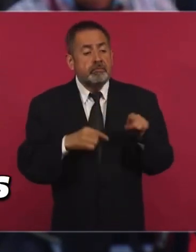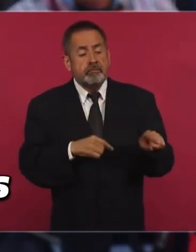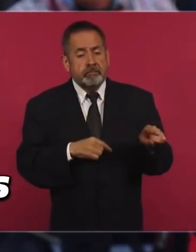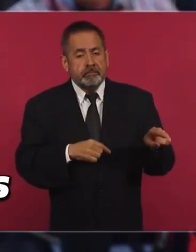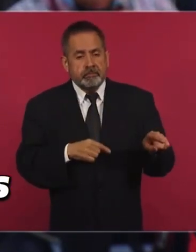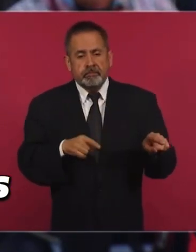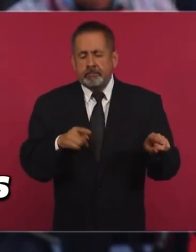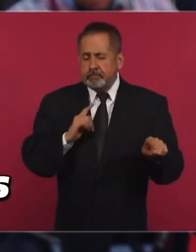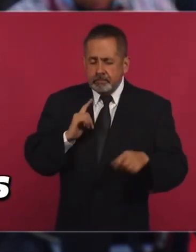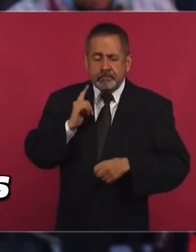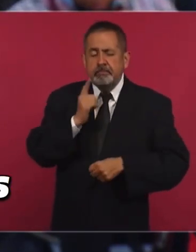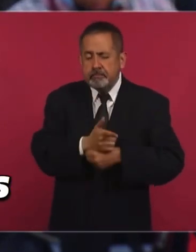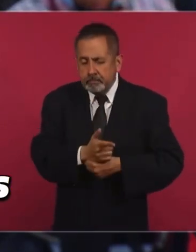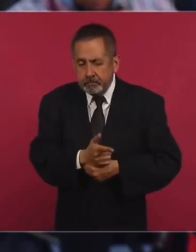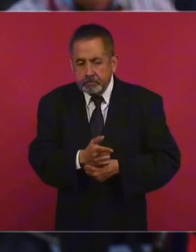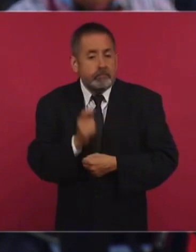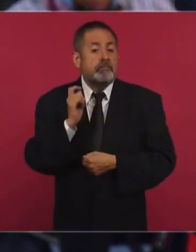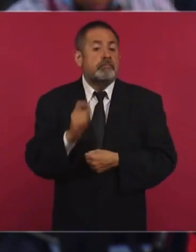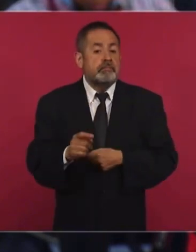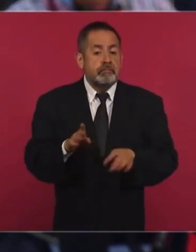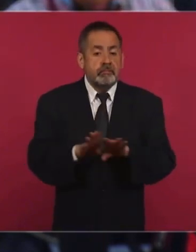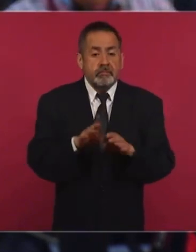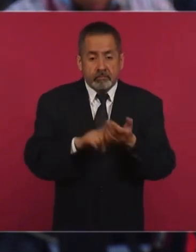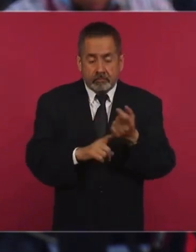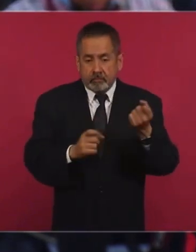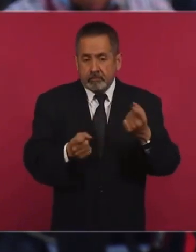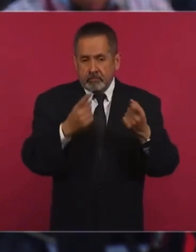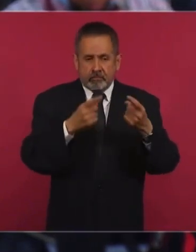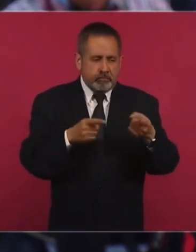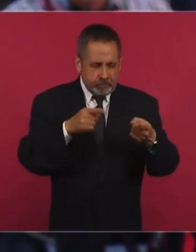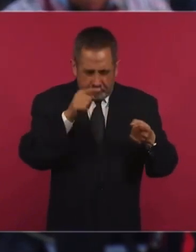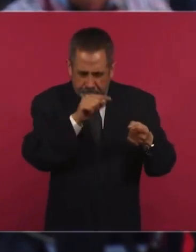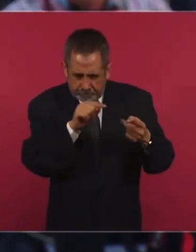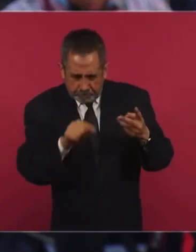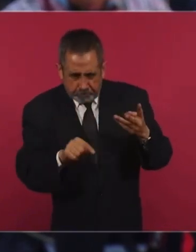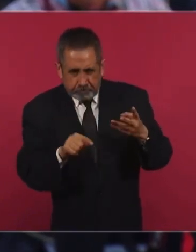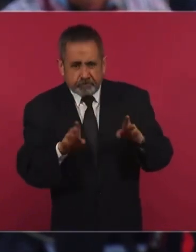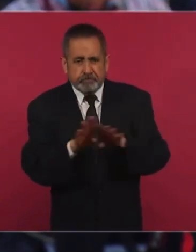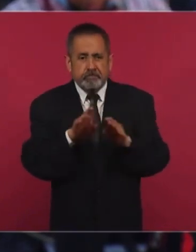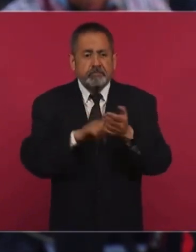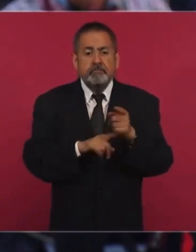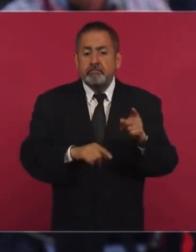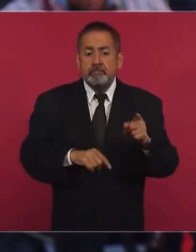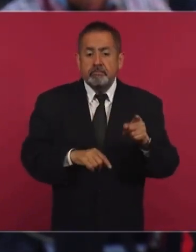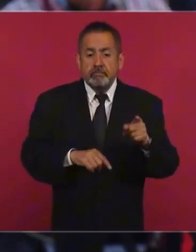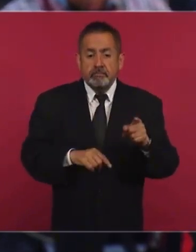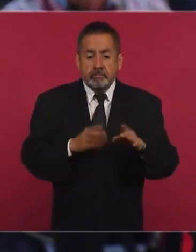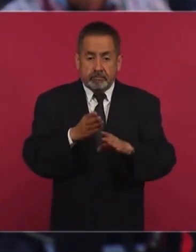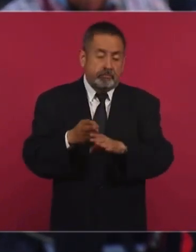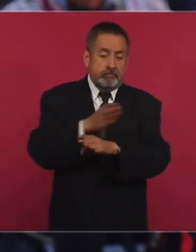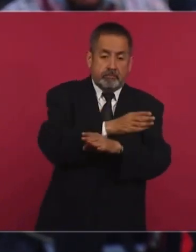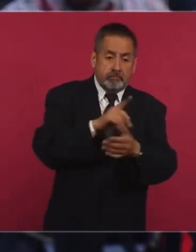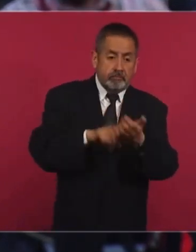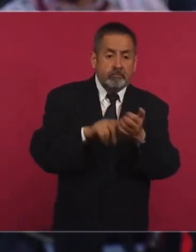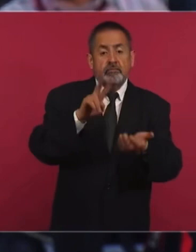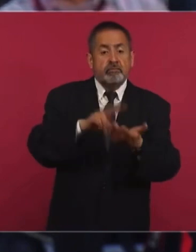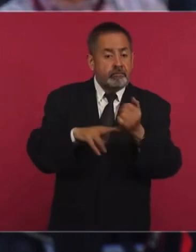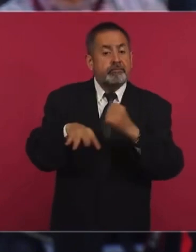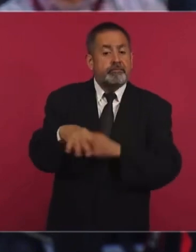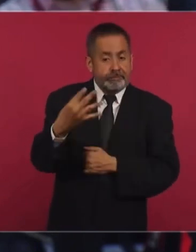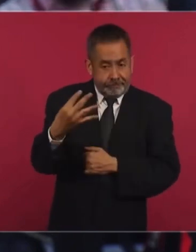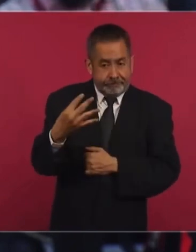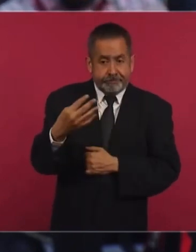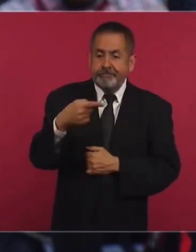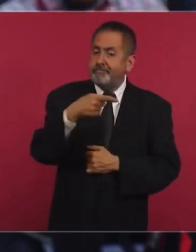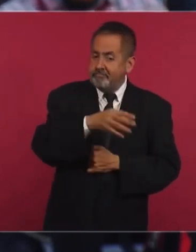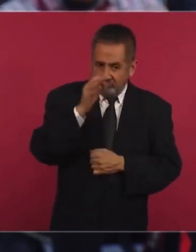expertos encontraron algunos elementos también de que en realidad se operaba desde 2014 y